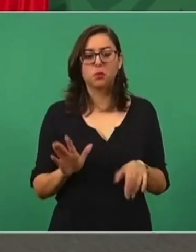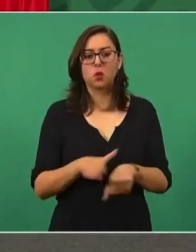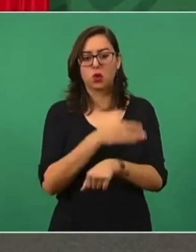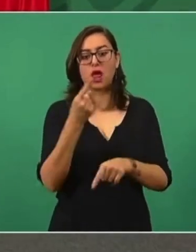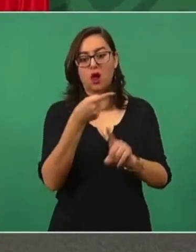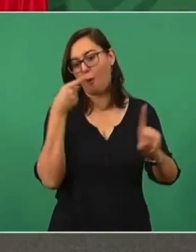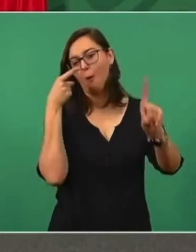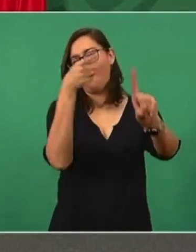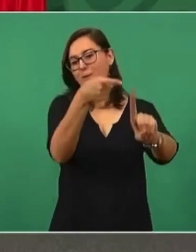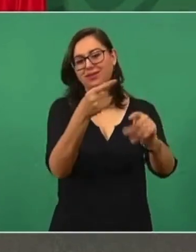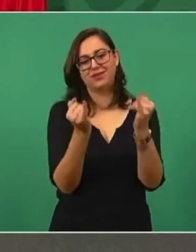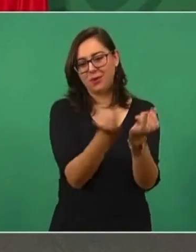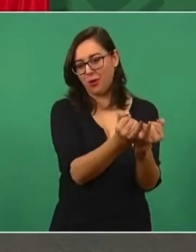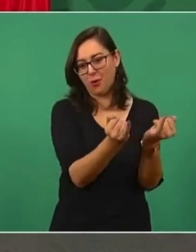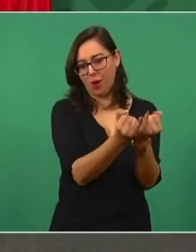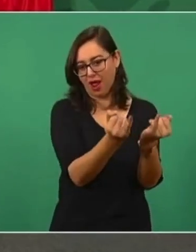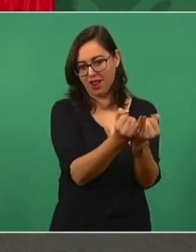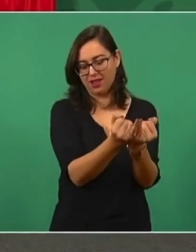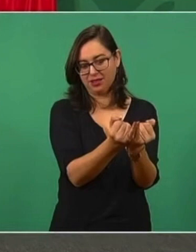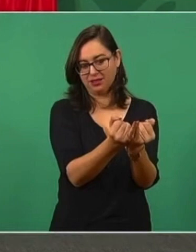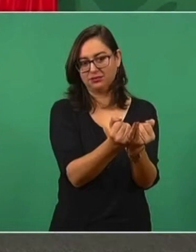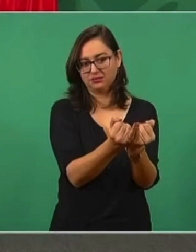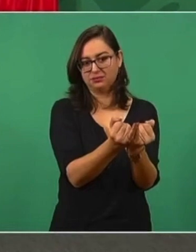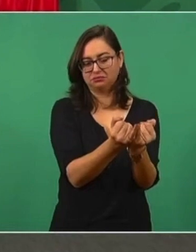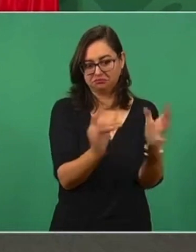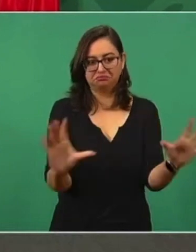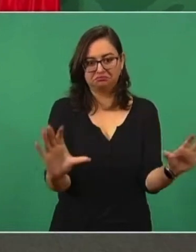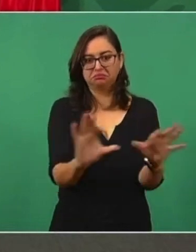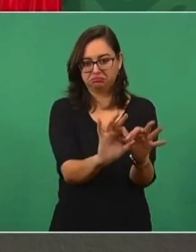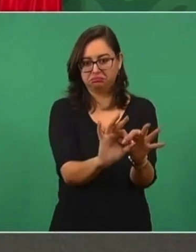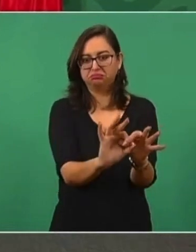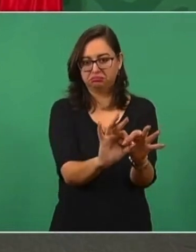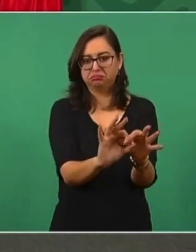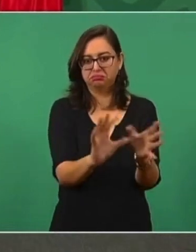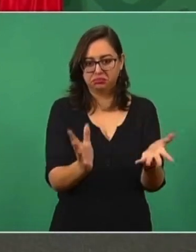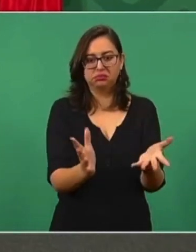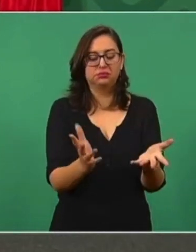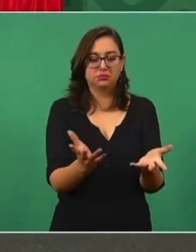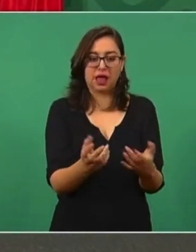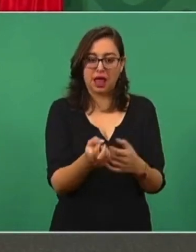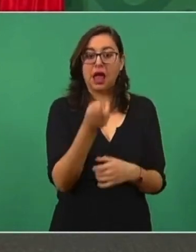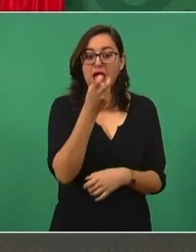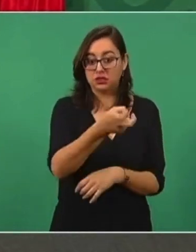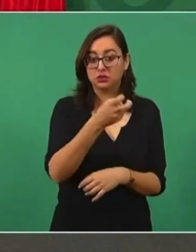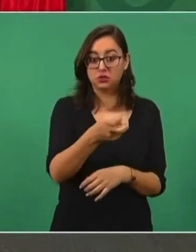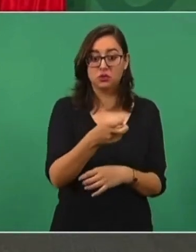y aquí existe